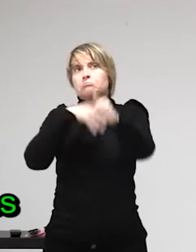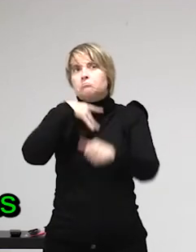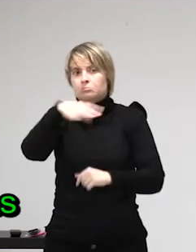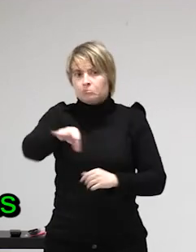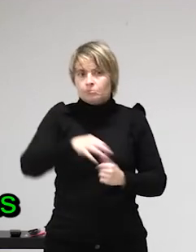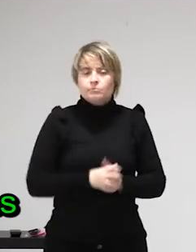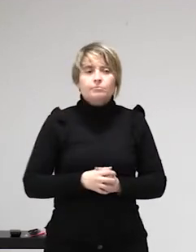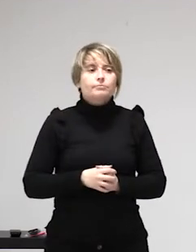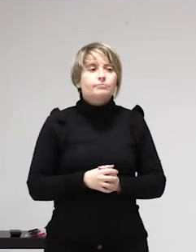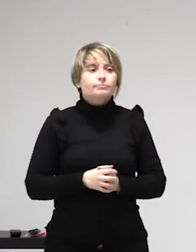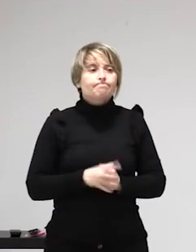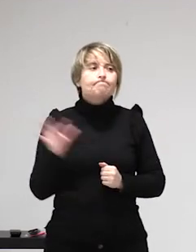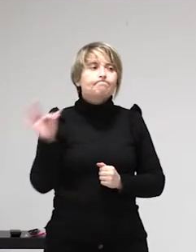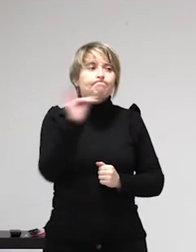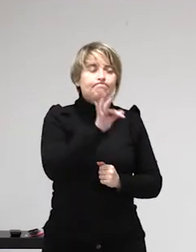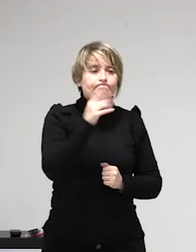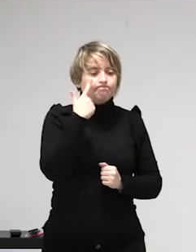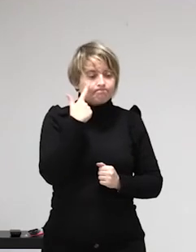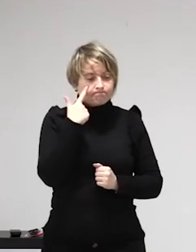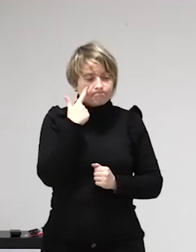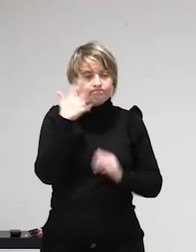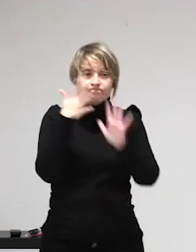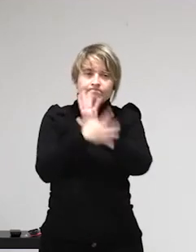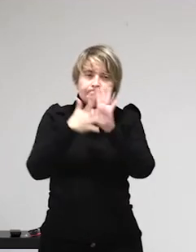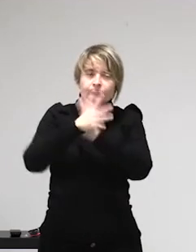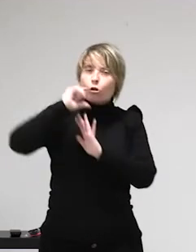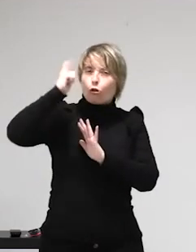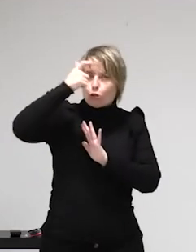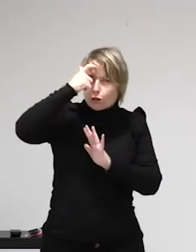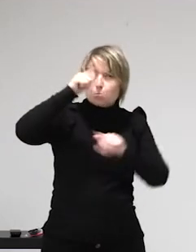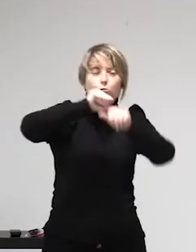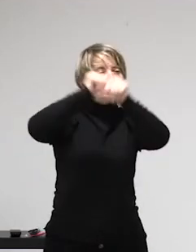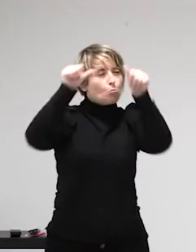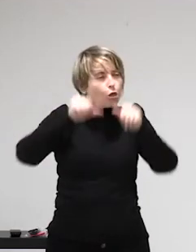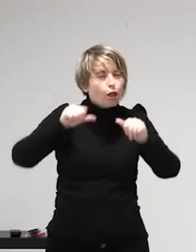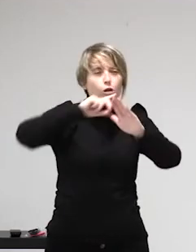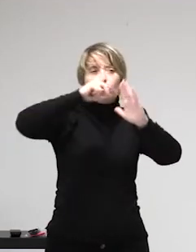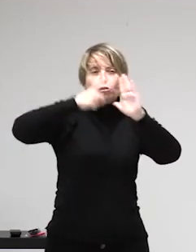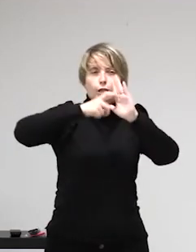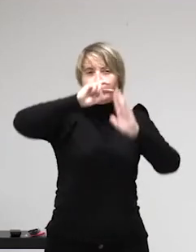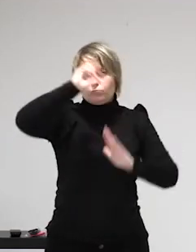del modelo de Nueva Zelanda pues que, por ejemplo, todas las prácticas sin profilaxis están prohibidas por ley